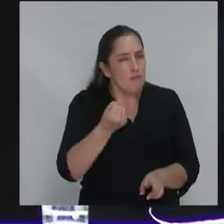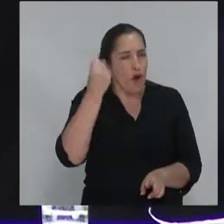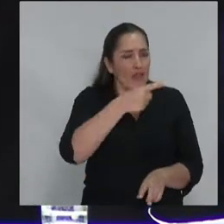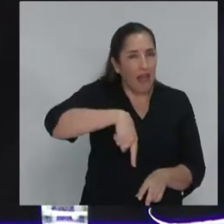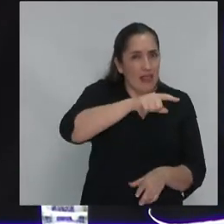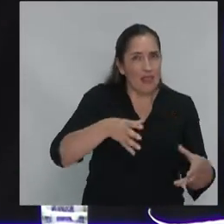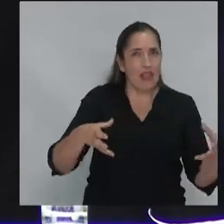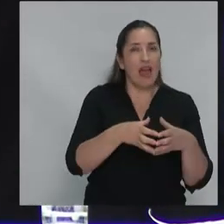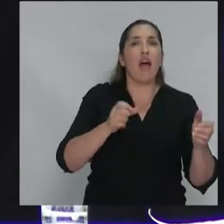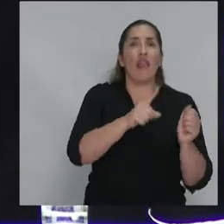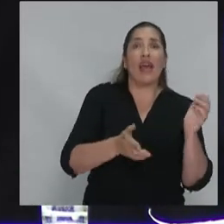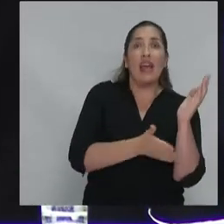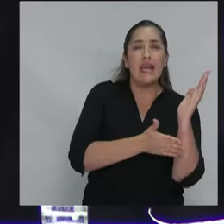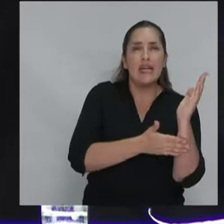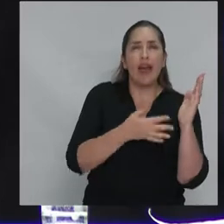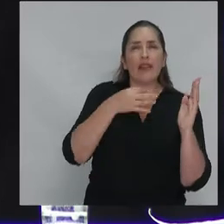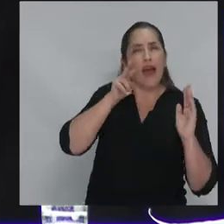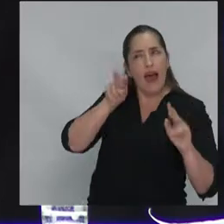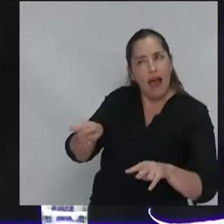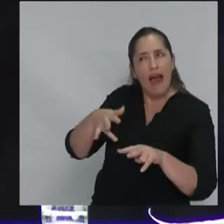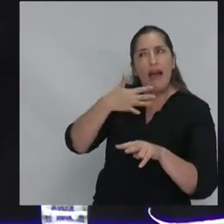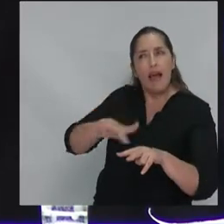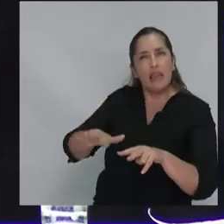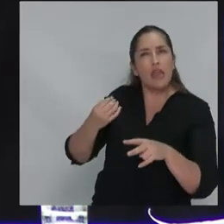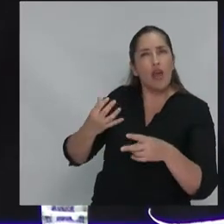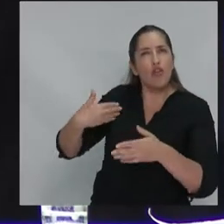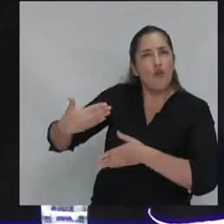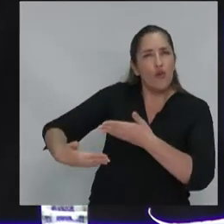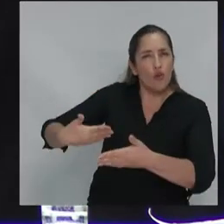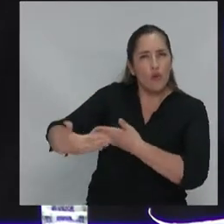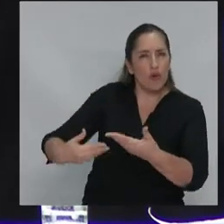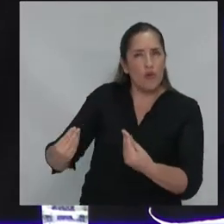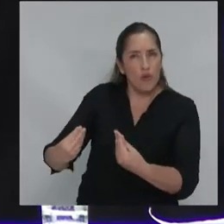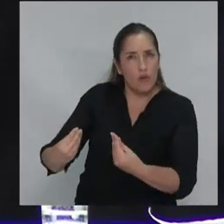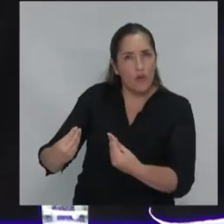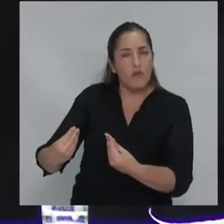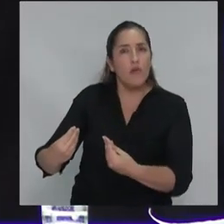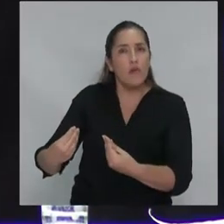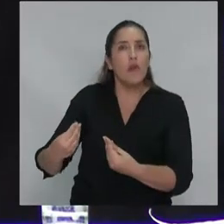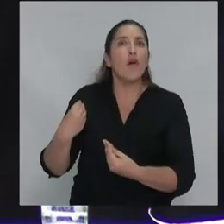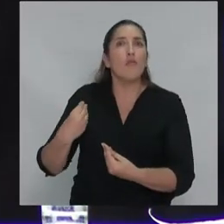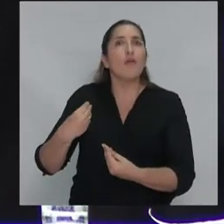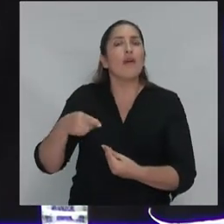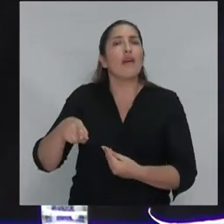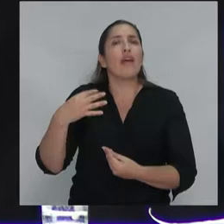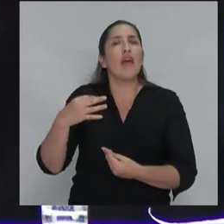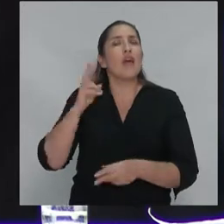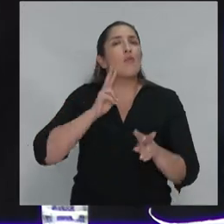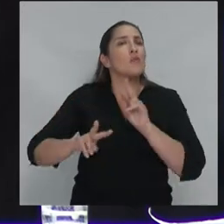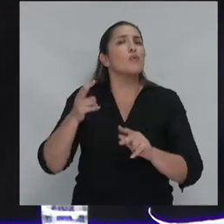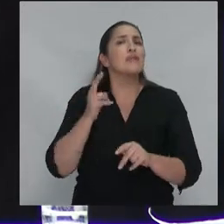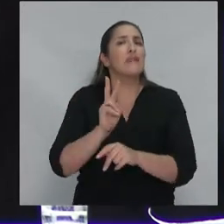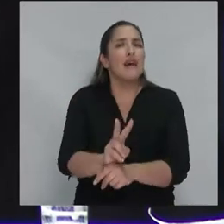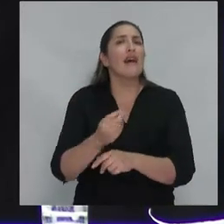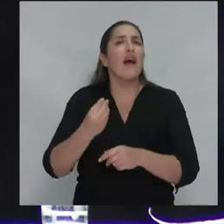entienda realmente lo que está en juego, la va a articular de una manera que va a extender la democracia,